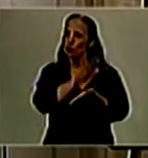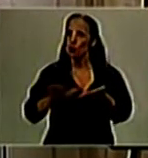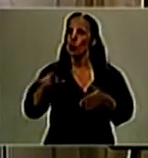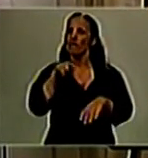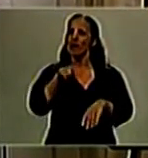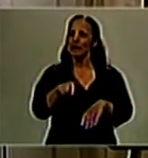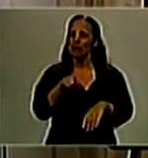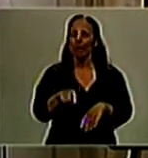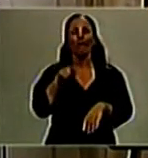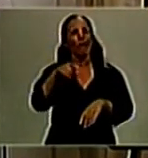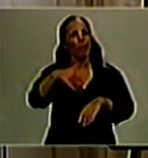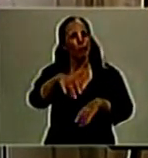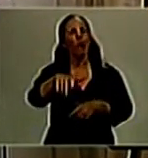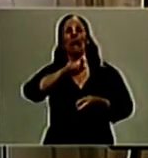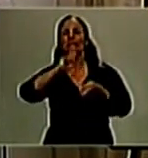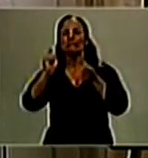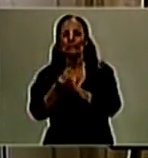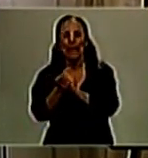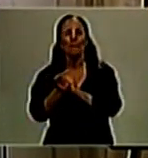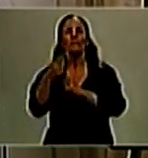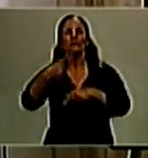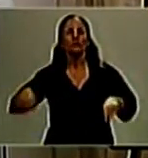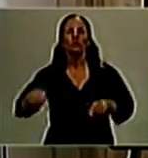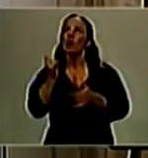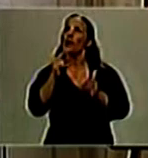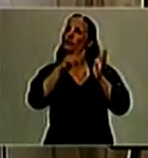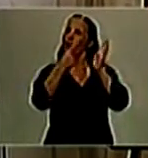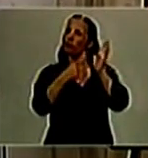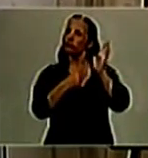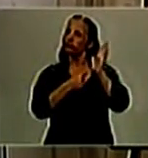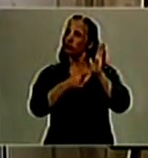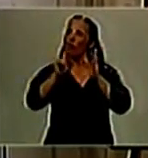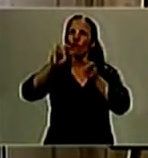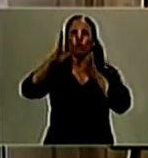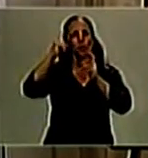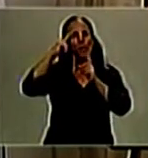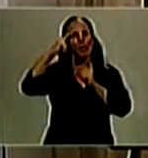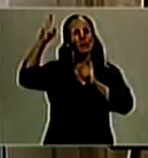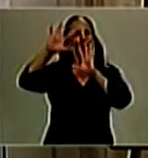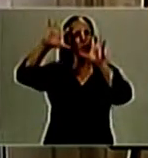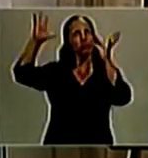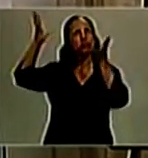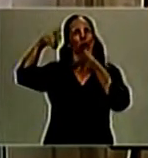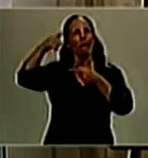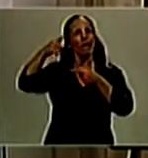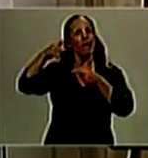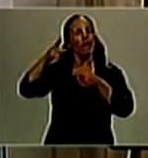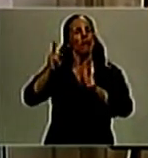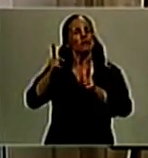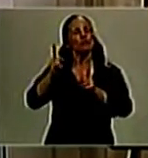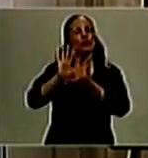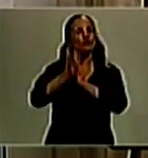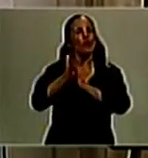se cambian y se establecen principios, rectores o paradigmas totalmente diferentes a los vigentes en materia